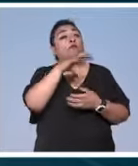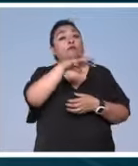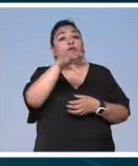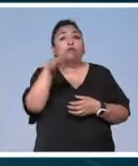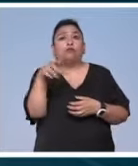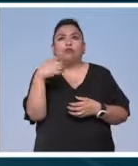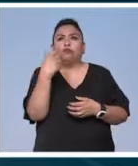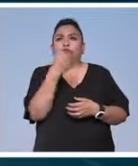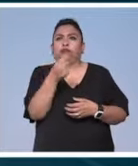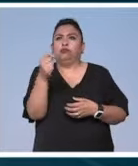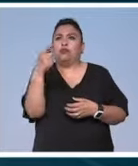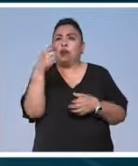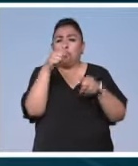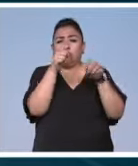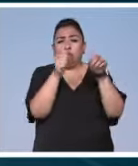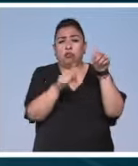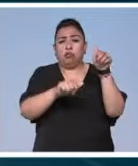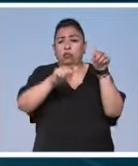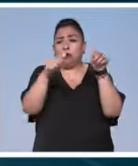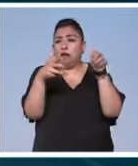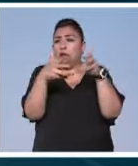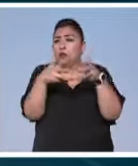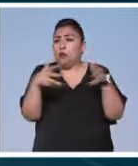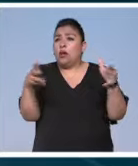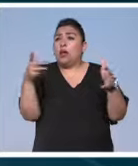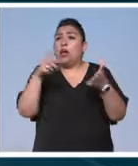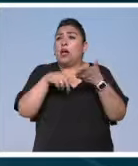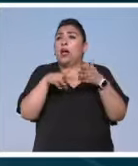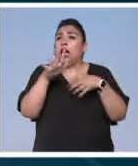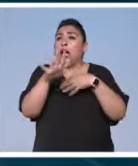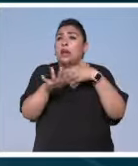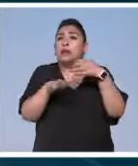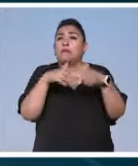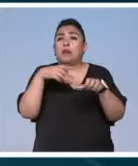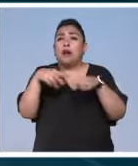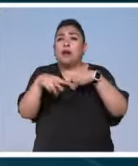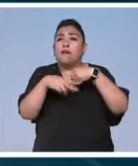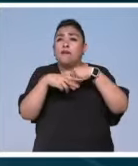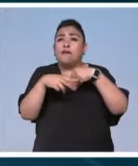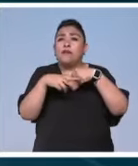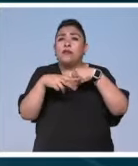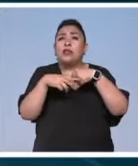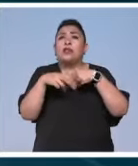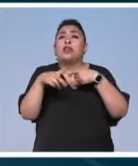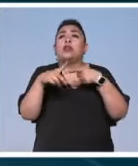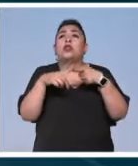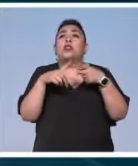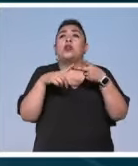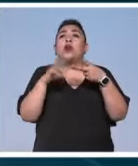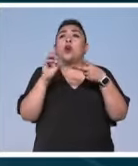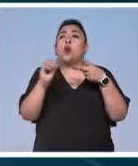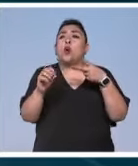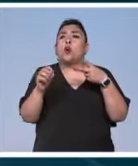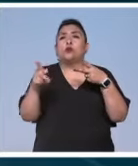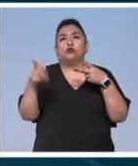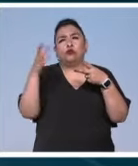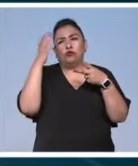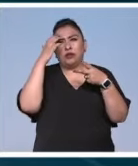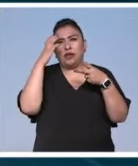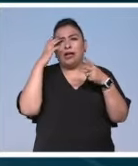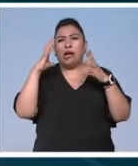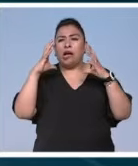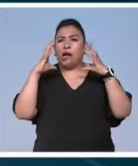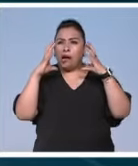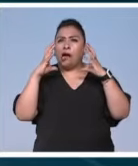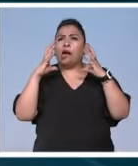estas espectaculares esculturas en donde se conservan animales en vitrinas con forma aldeídos o su icónica pieza, un molde